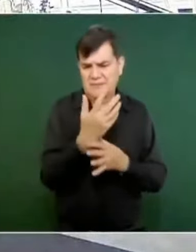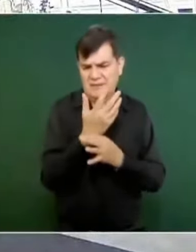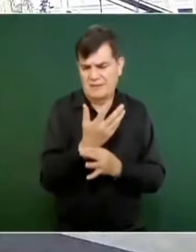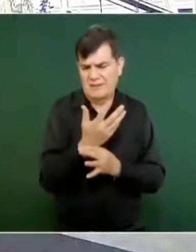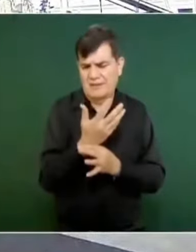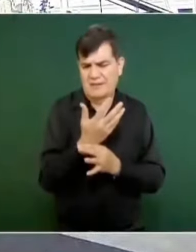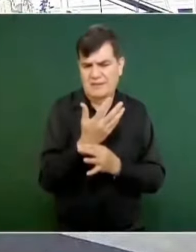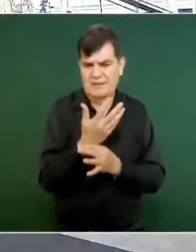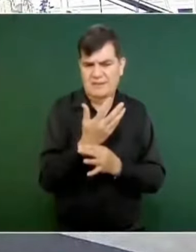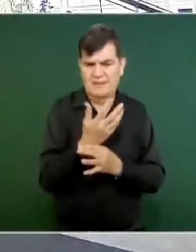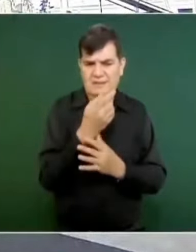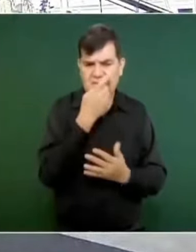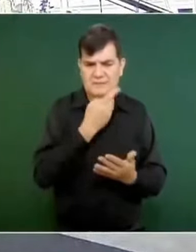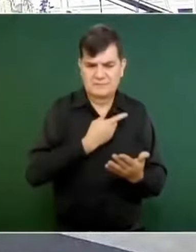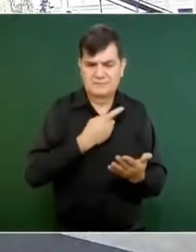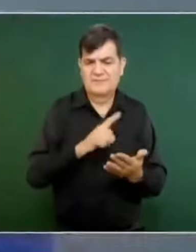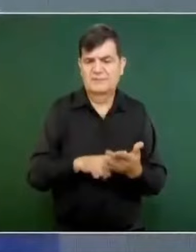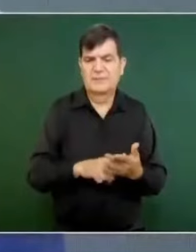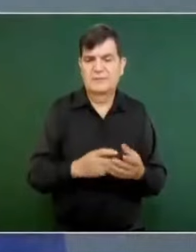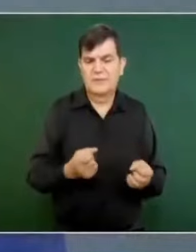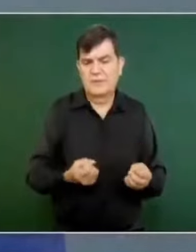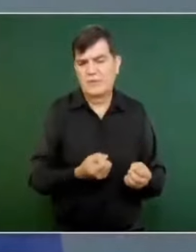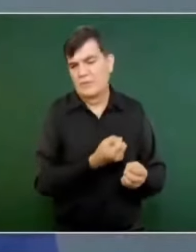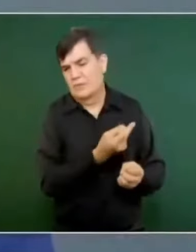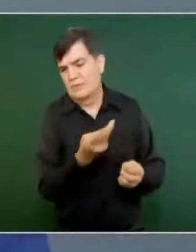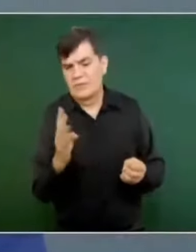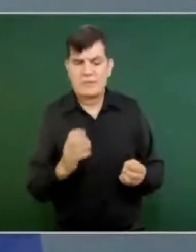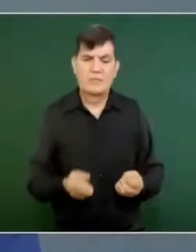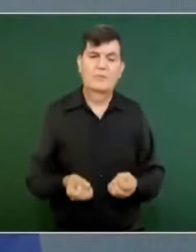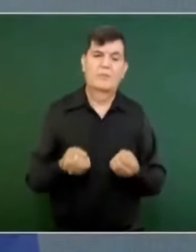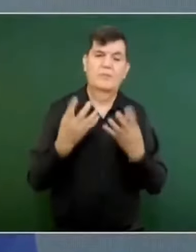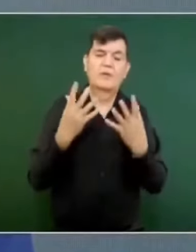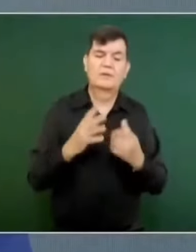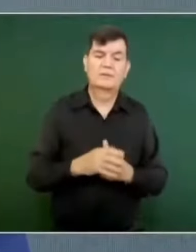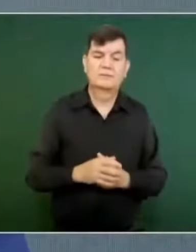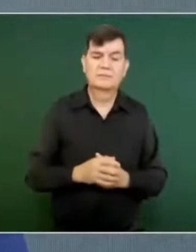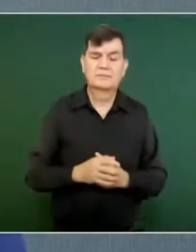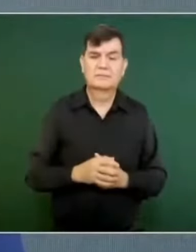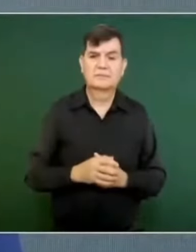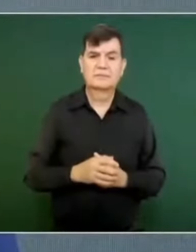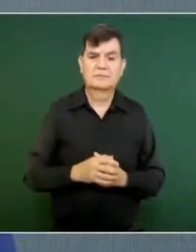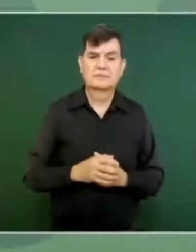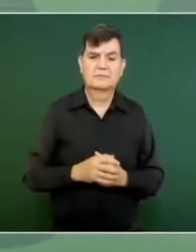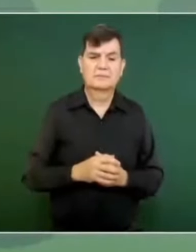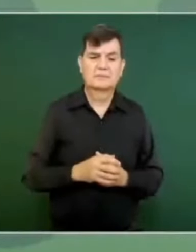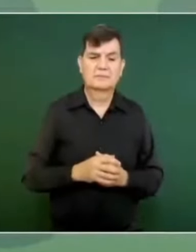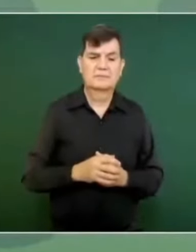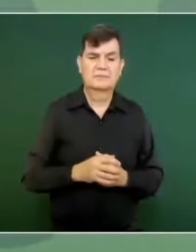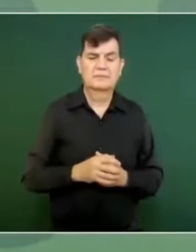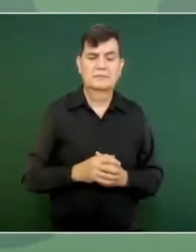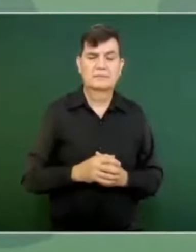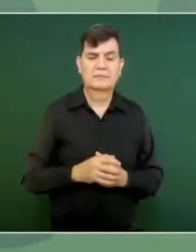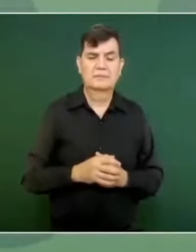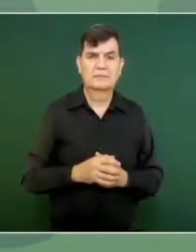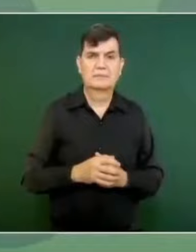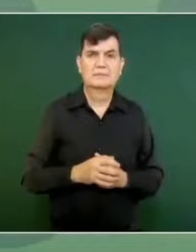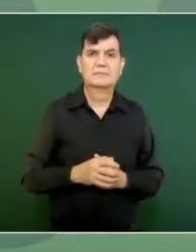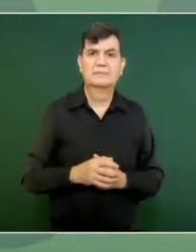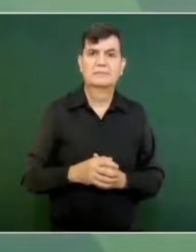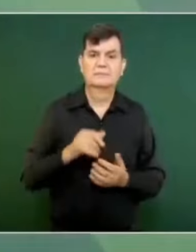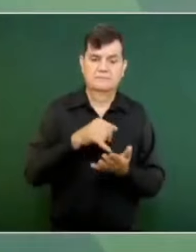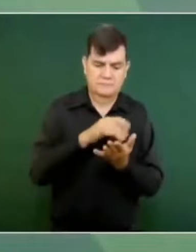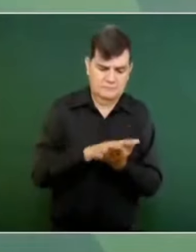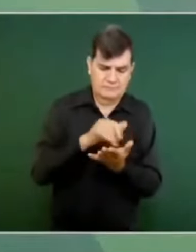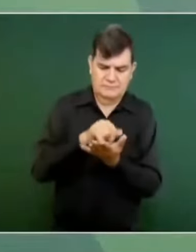cuántos ejemplares imprime